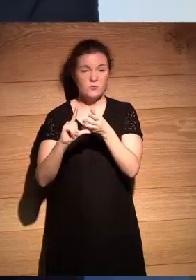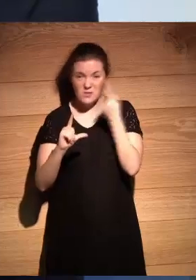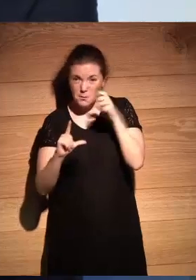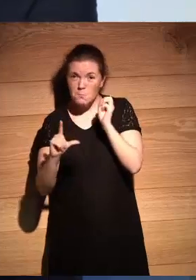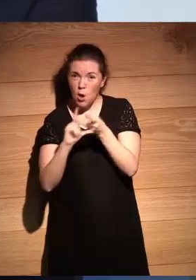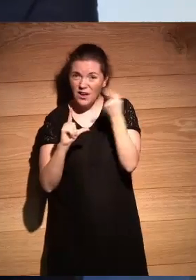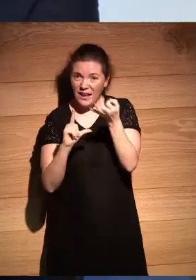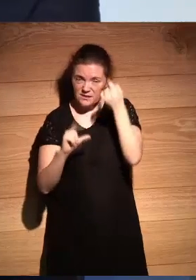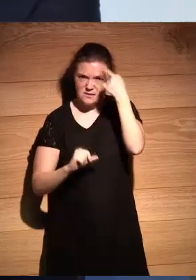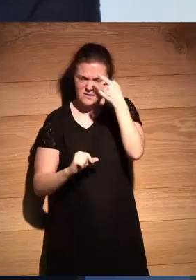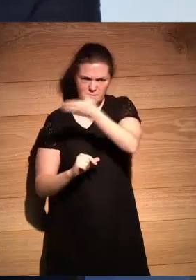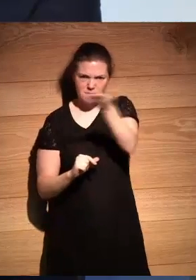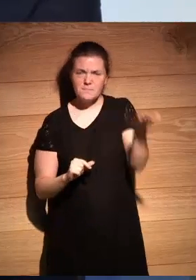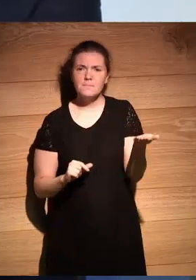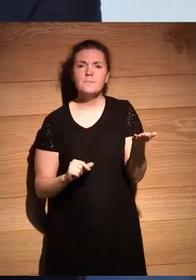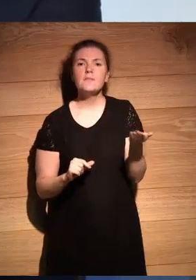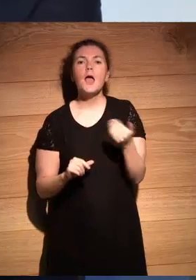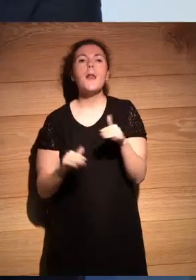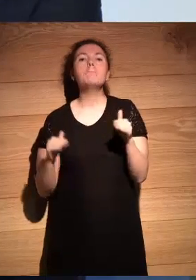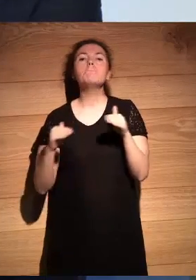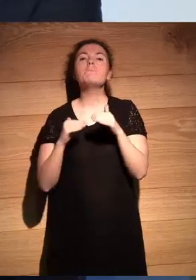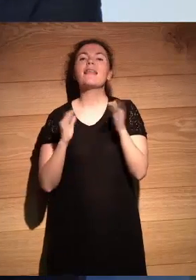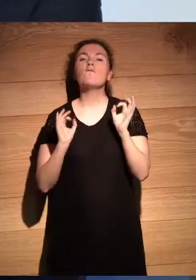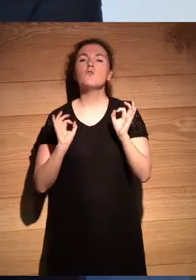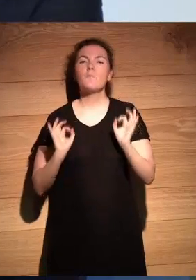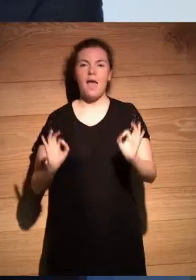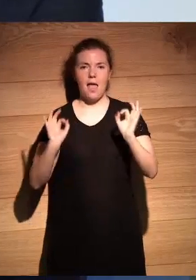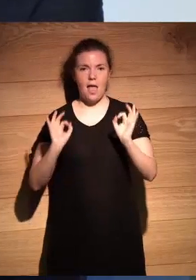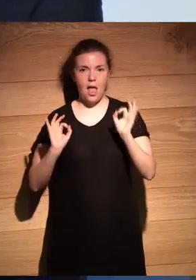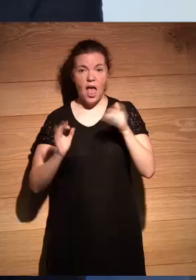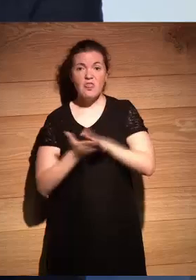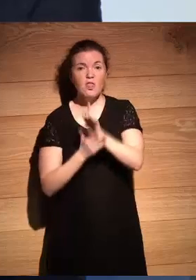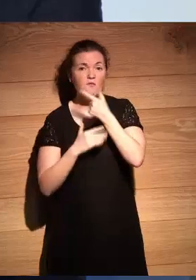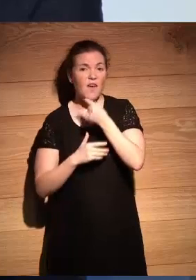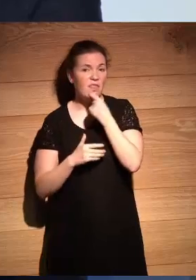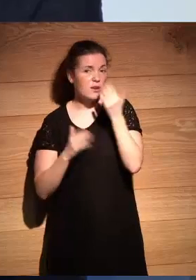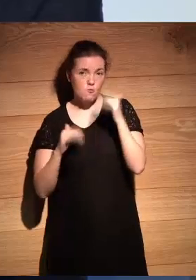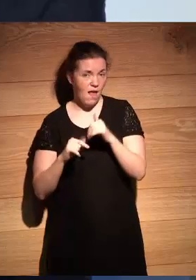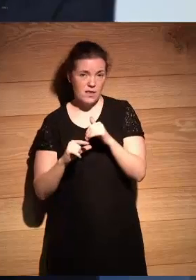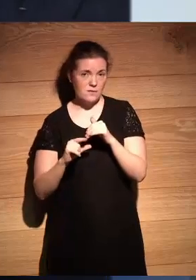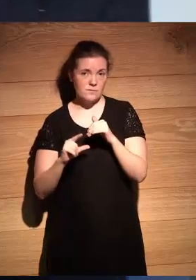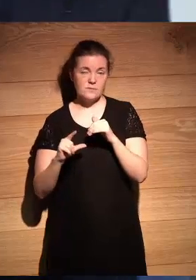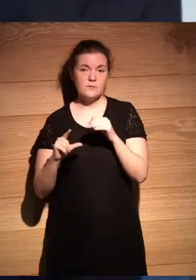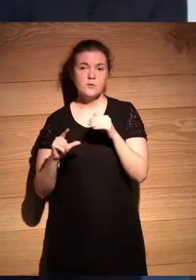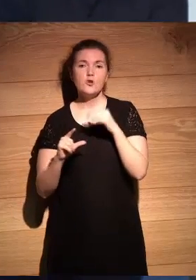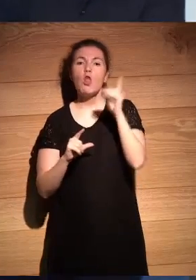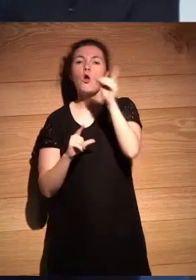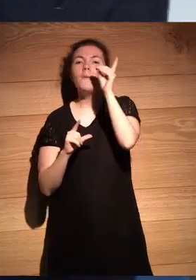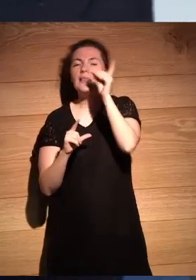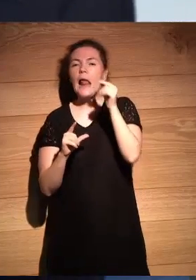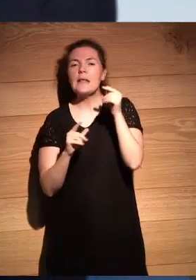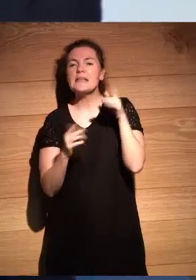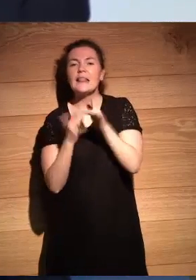blog bueno no existe una plataforma de edición fácil de web docs o documentales interactivos